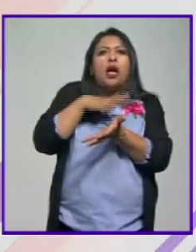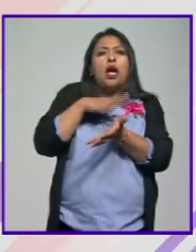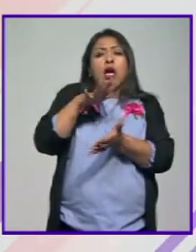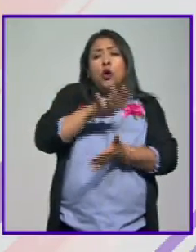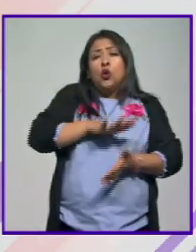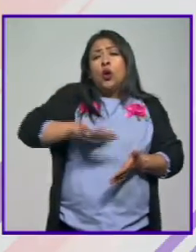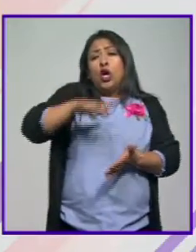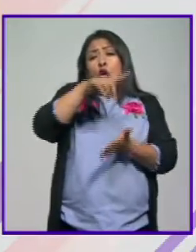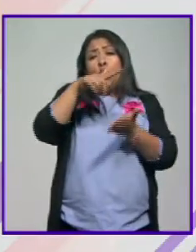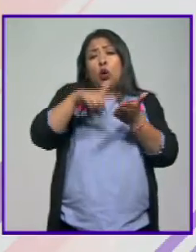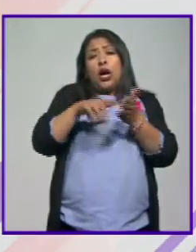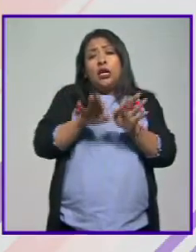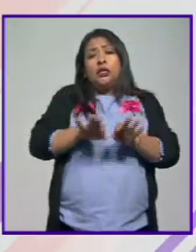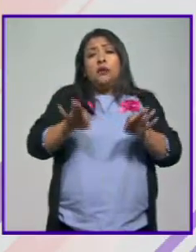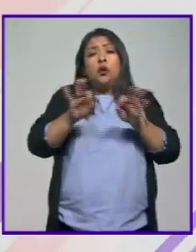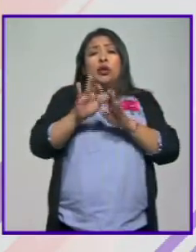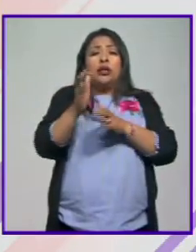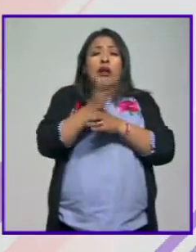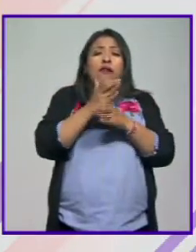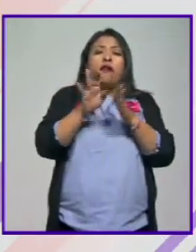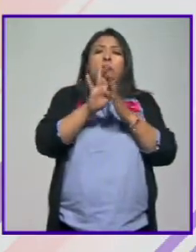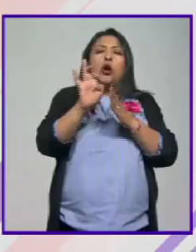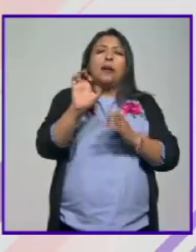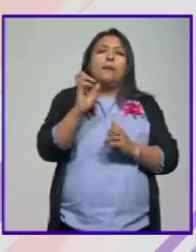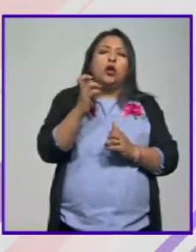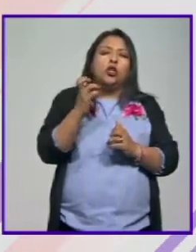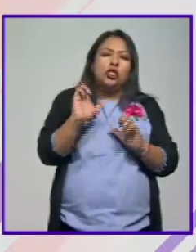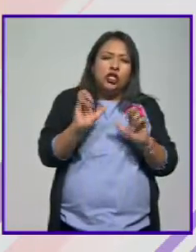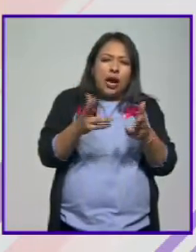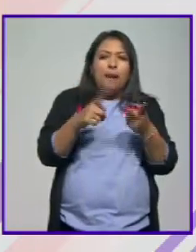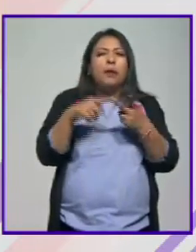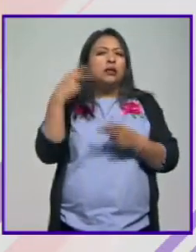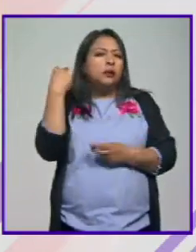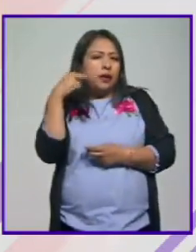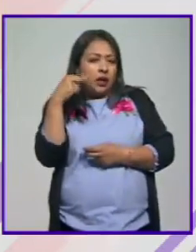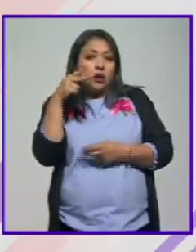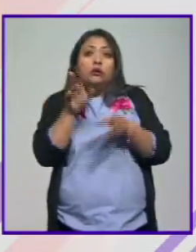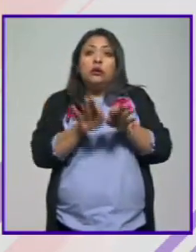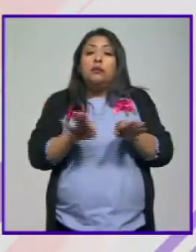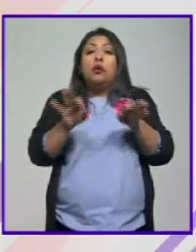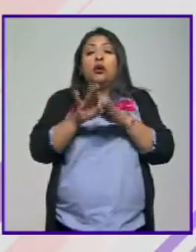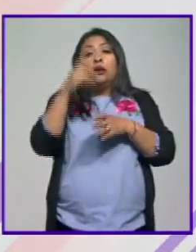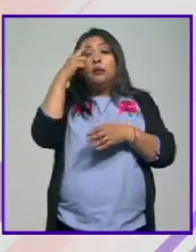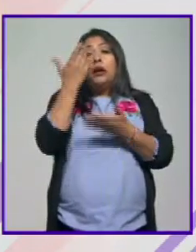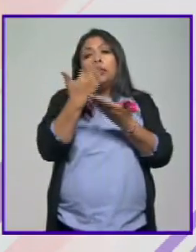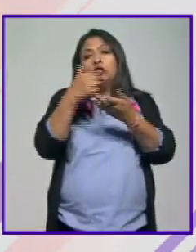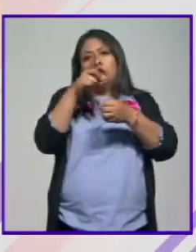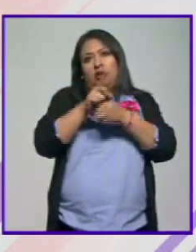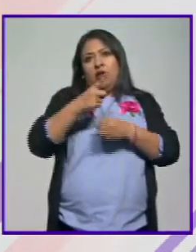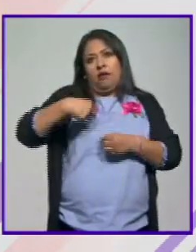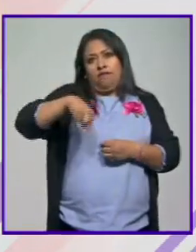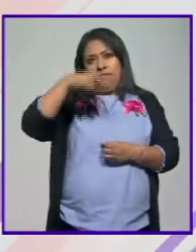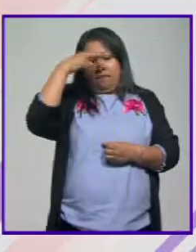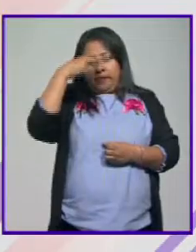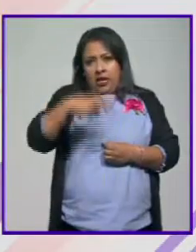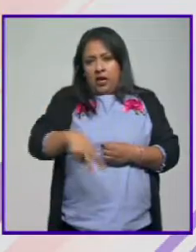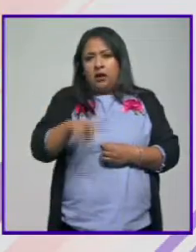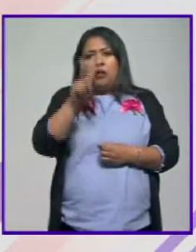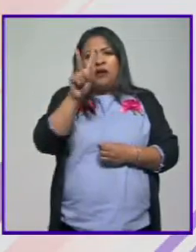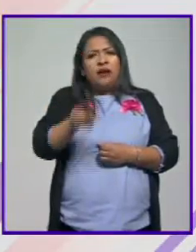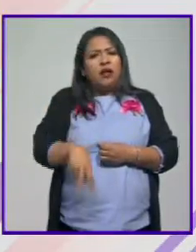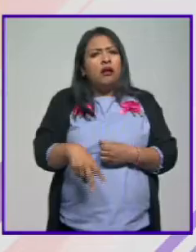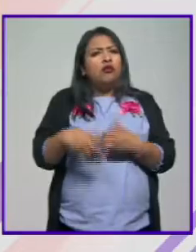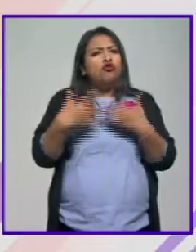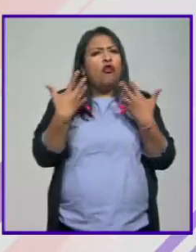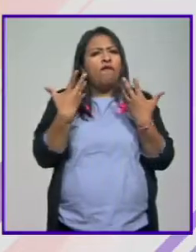zonas cafetaleras en México como es Chiapas como es Veracruz es también importante sobre todo para una sociedad como la nuestra como la mexicana que es rica